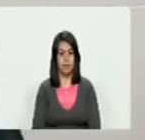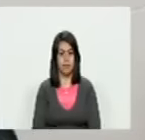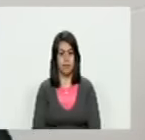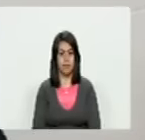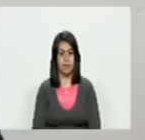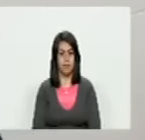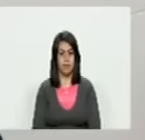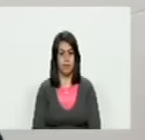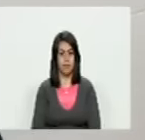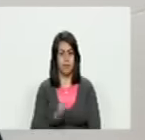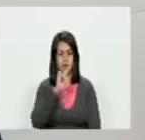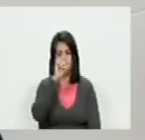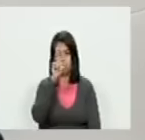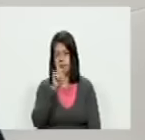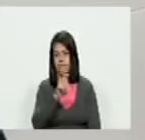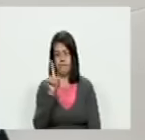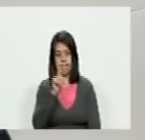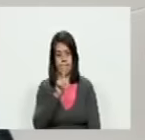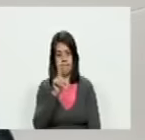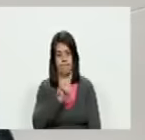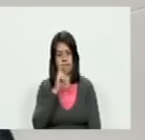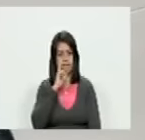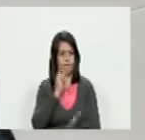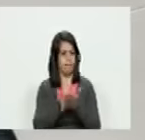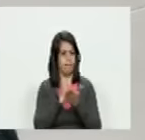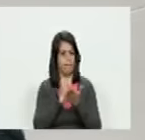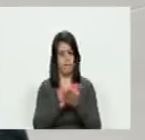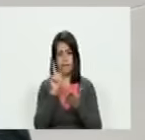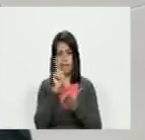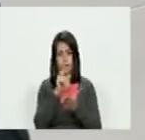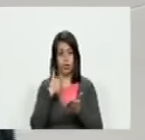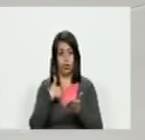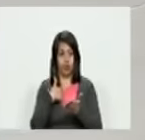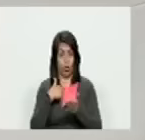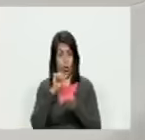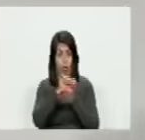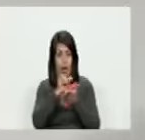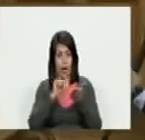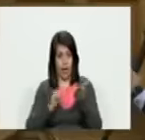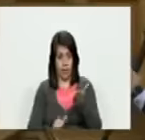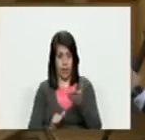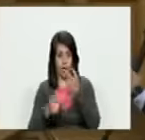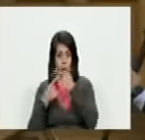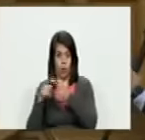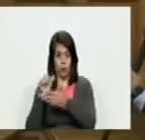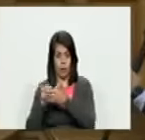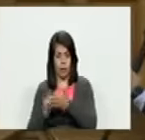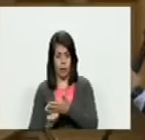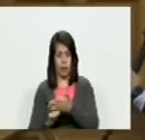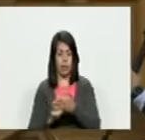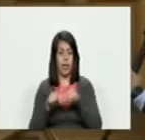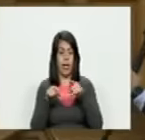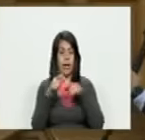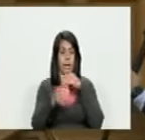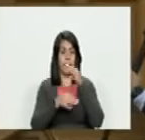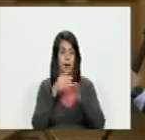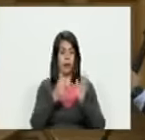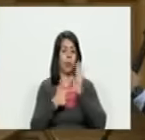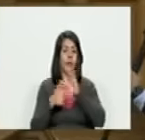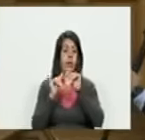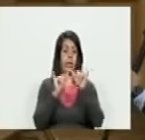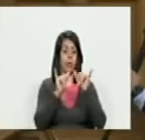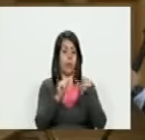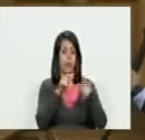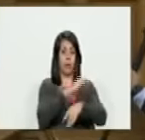esa no es la pregunta ese no es el argumento que si yo tengo un acta o yo tengo otro acta Samuel acaba de demostrar que ellos